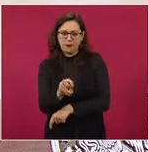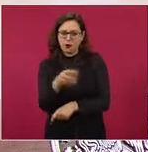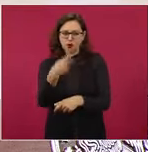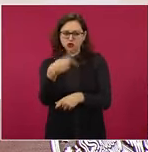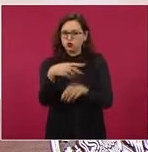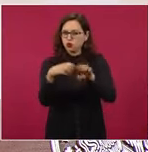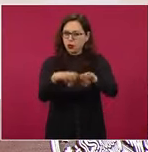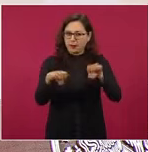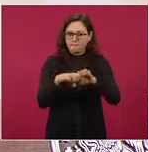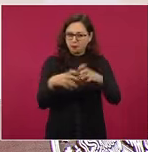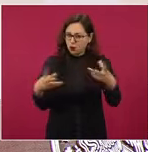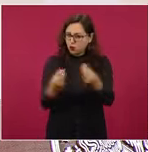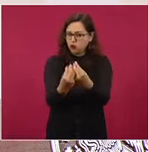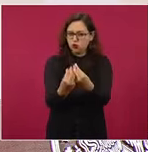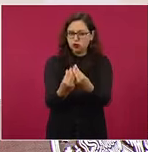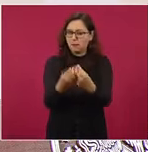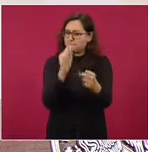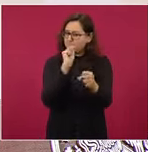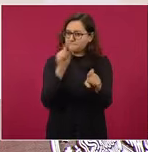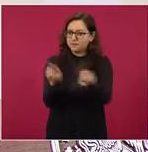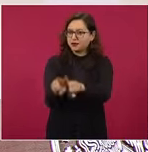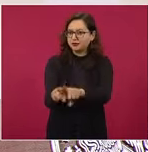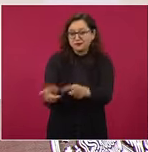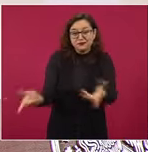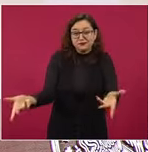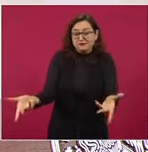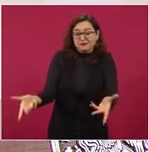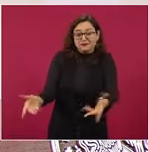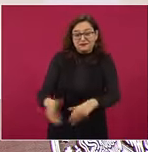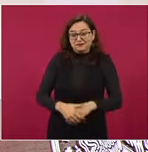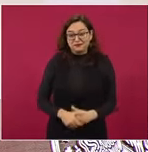Eso no hay que perderlo de vista.